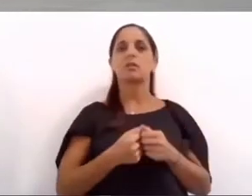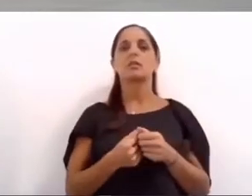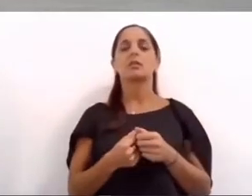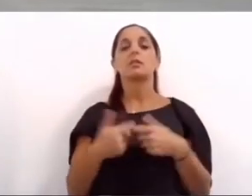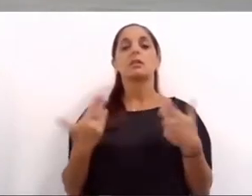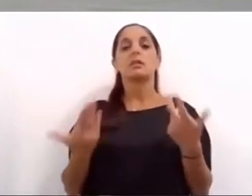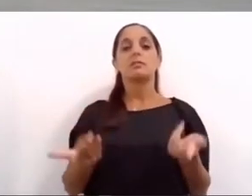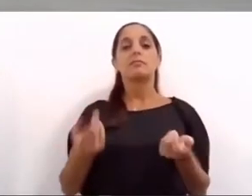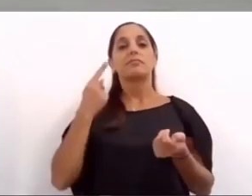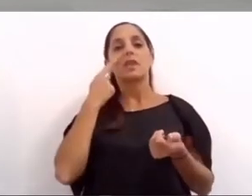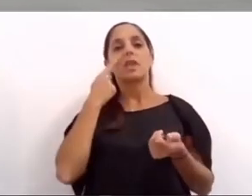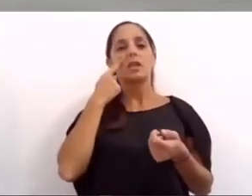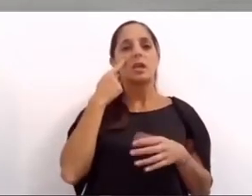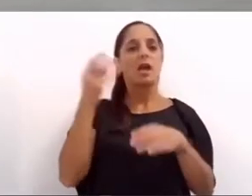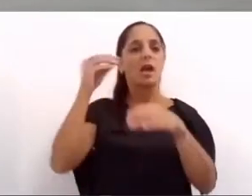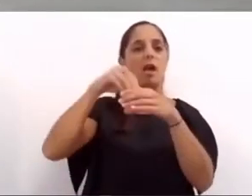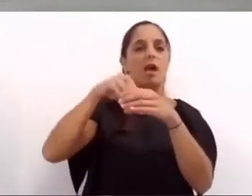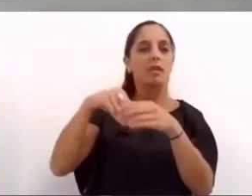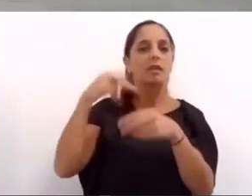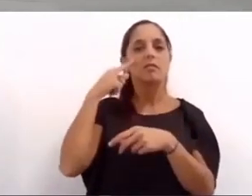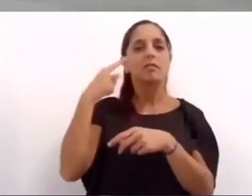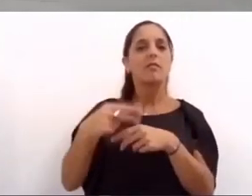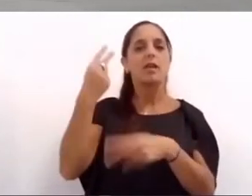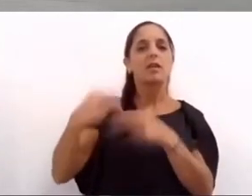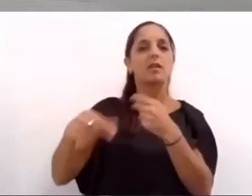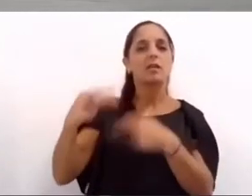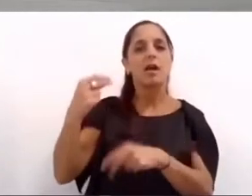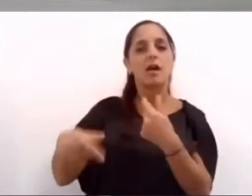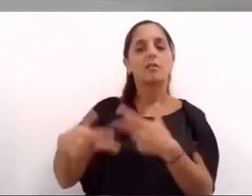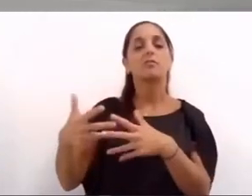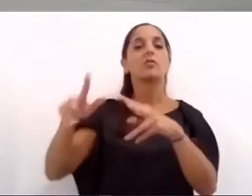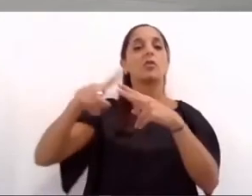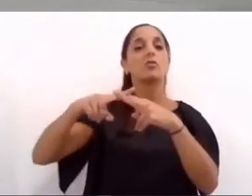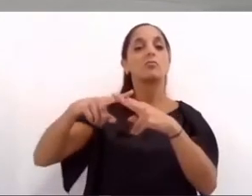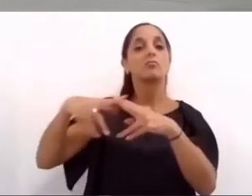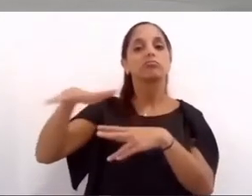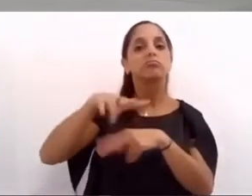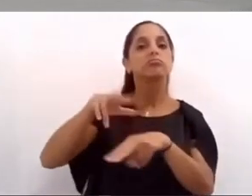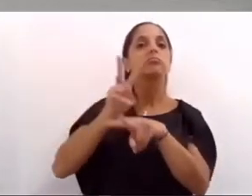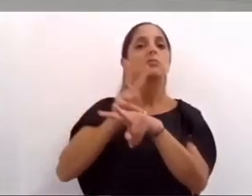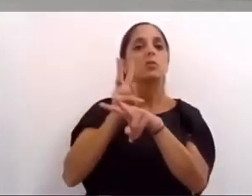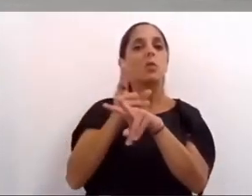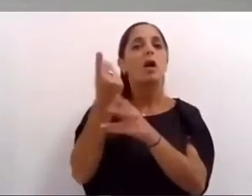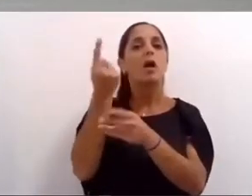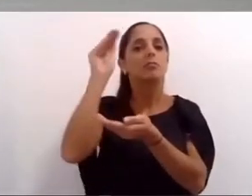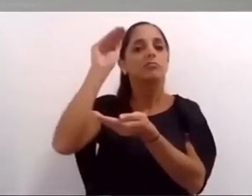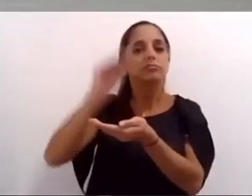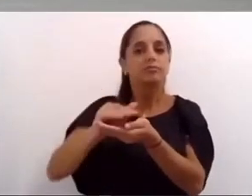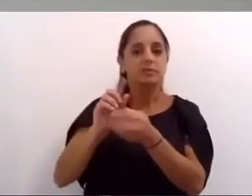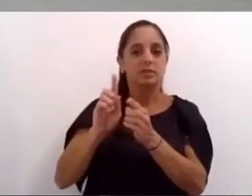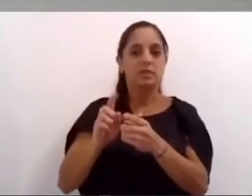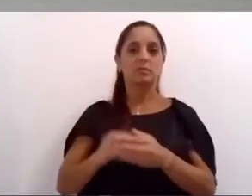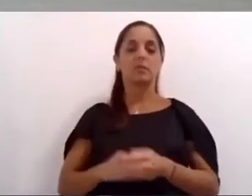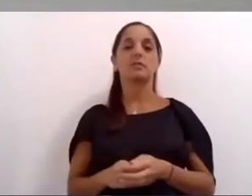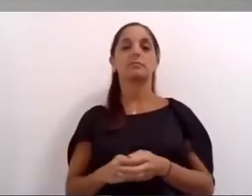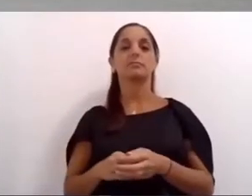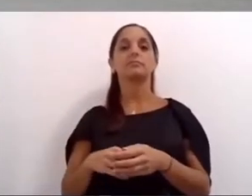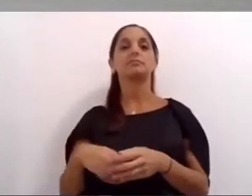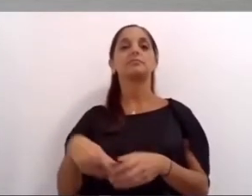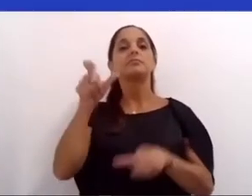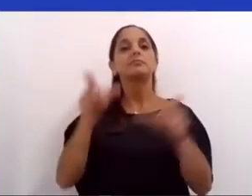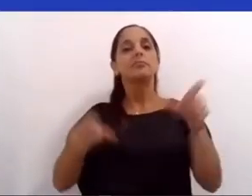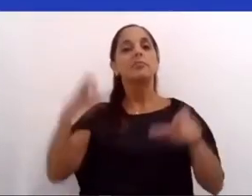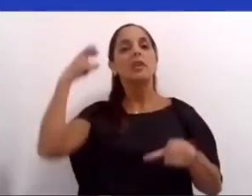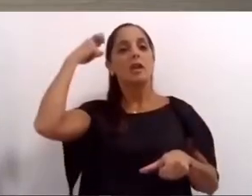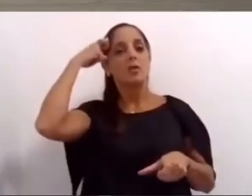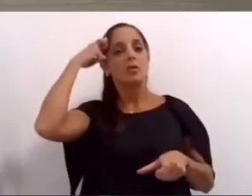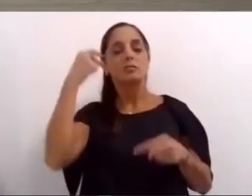erogaciones gastos de mantenimiento y de funcionamiento las áreas técnicas municipales junto a las concejalas y concejalas que integran la comisión